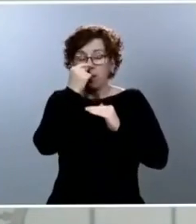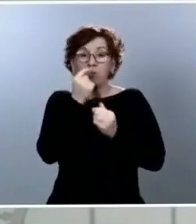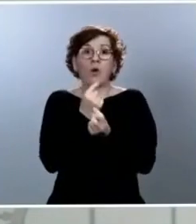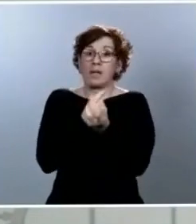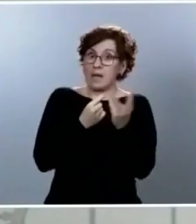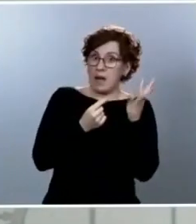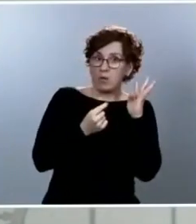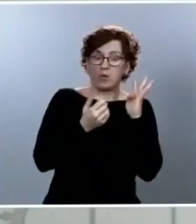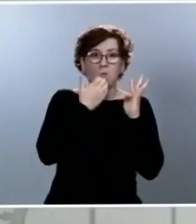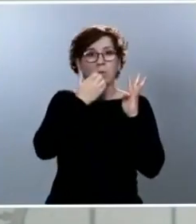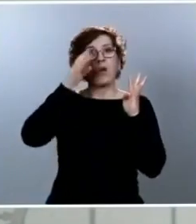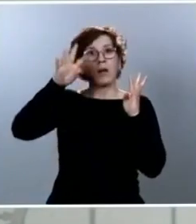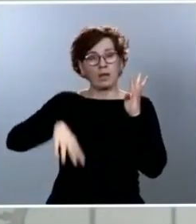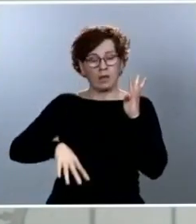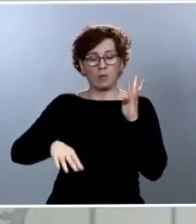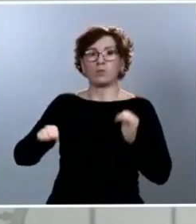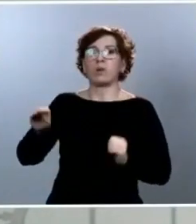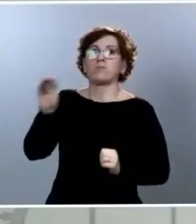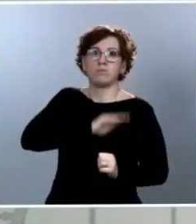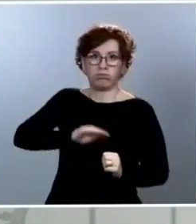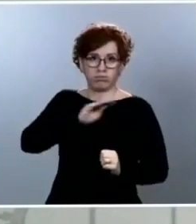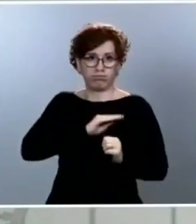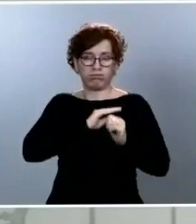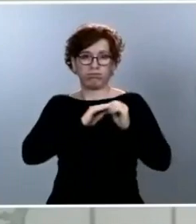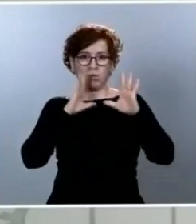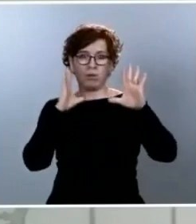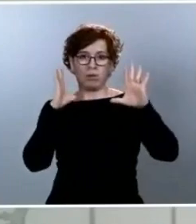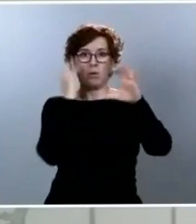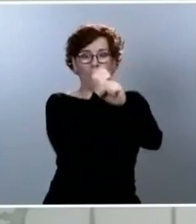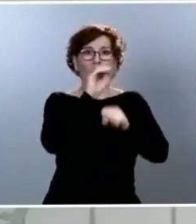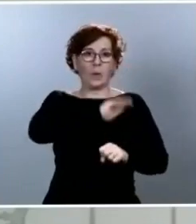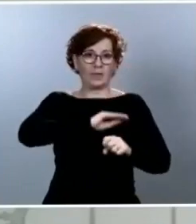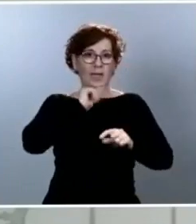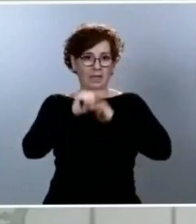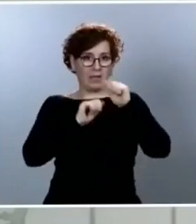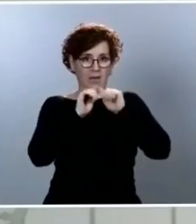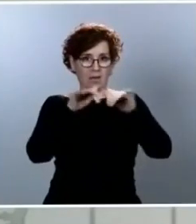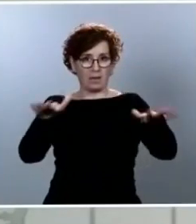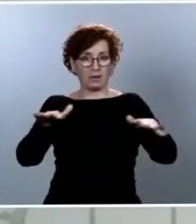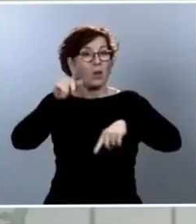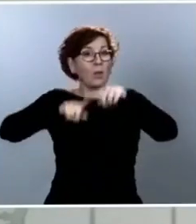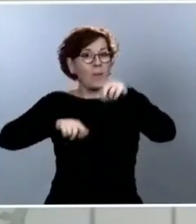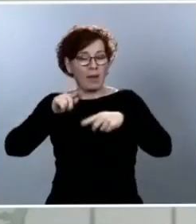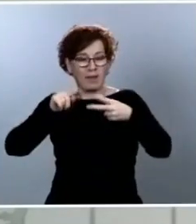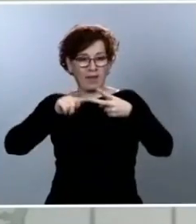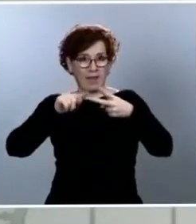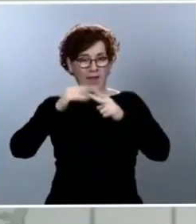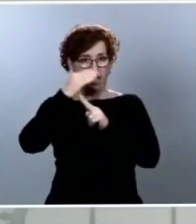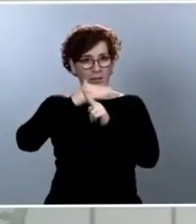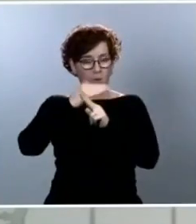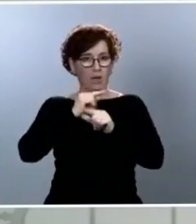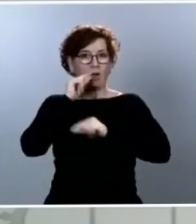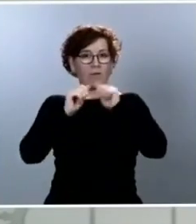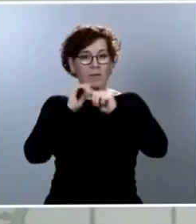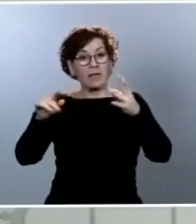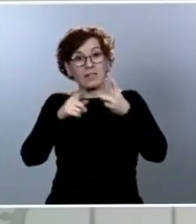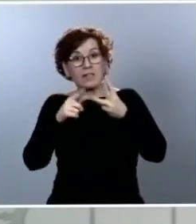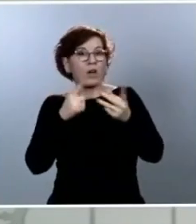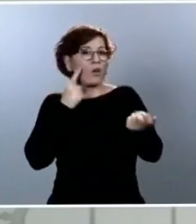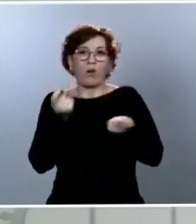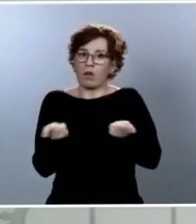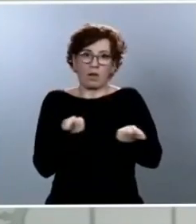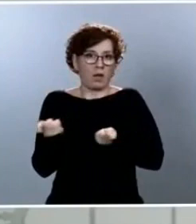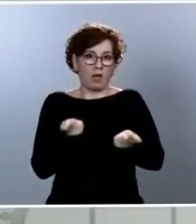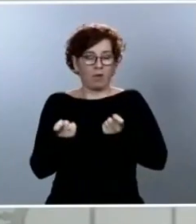buena parte de esos contagios. Y, finalmente, la coordinación. La coordinación es fundamental, no solamente desde el gobierno de España y las comunidades